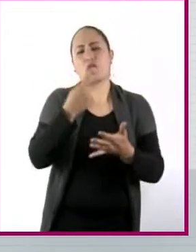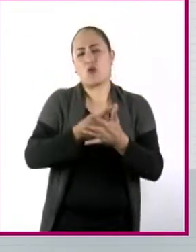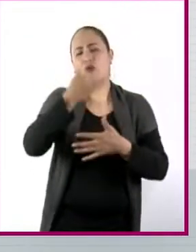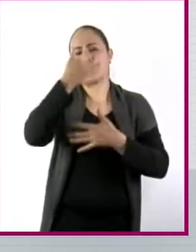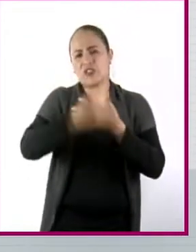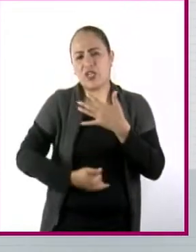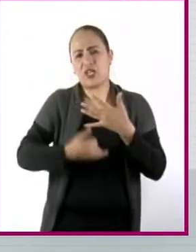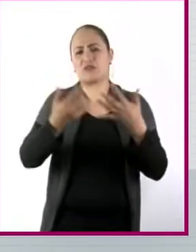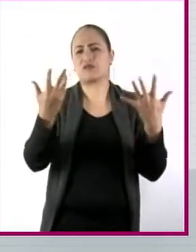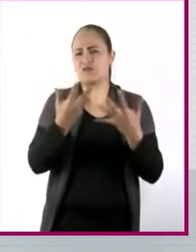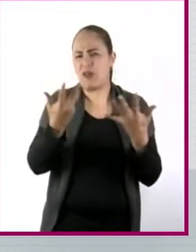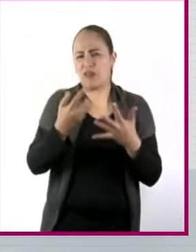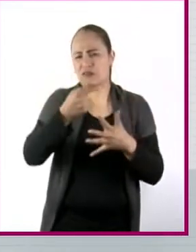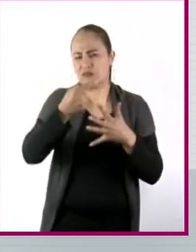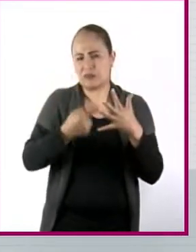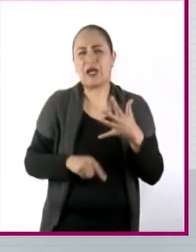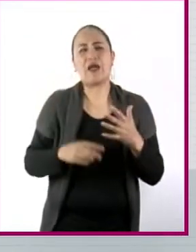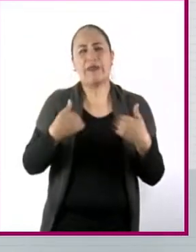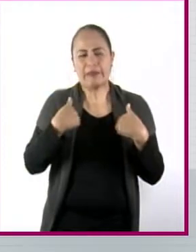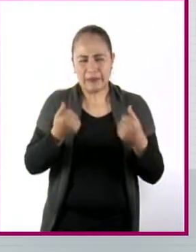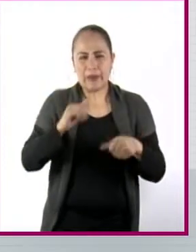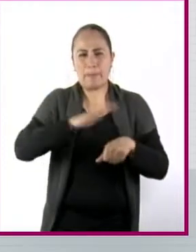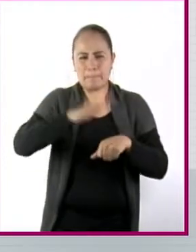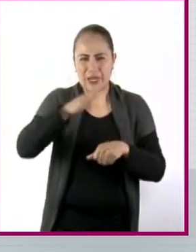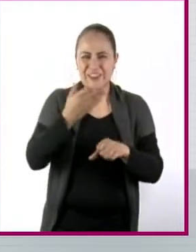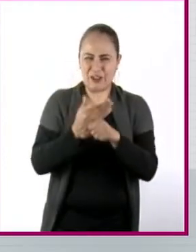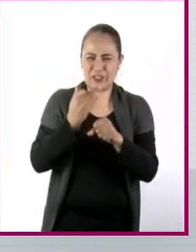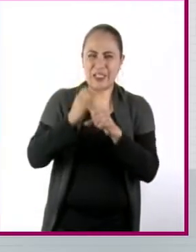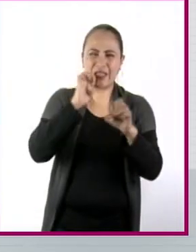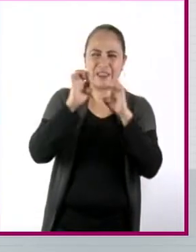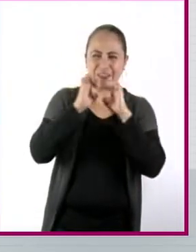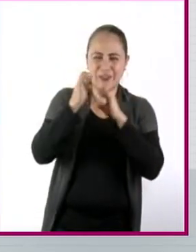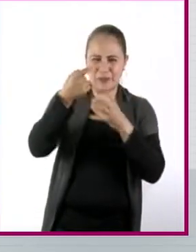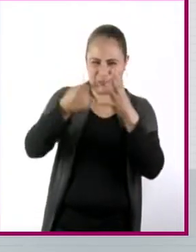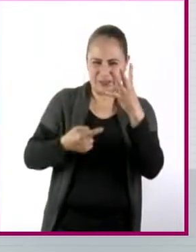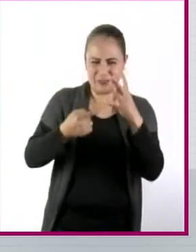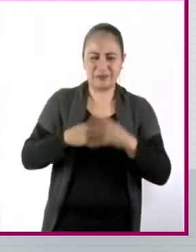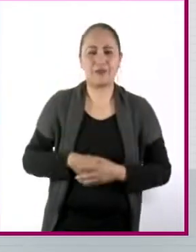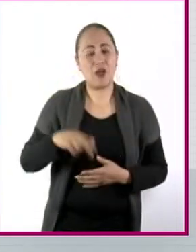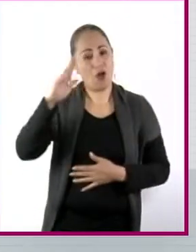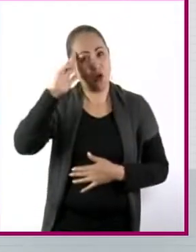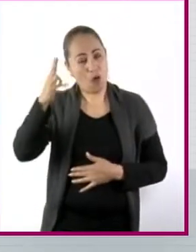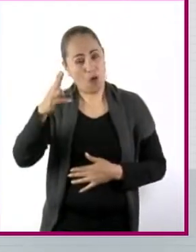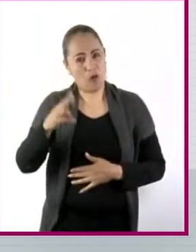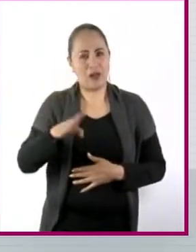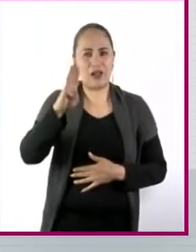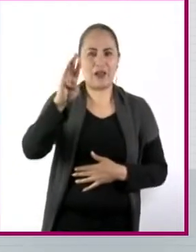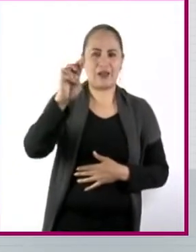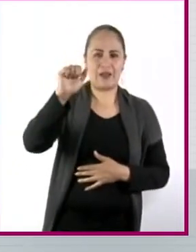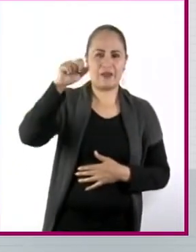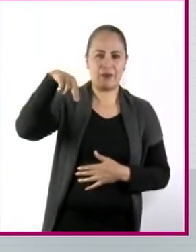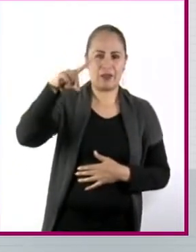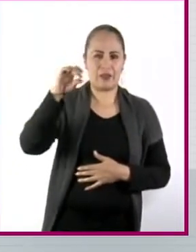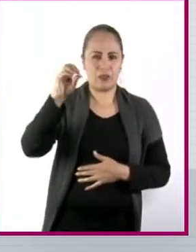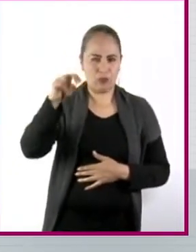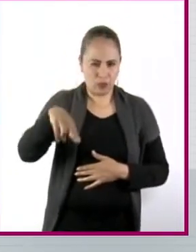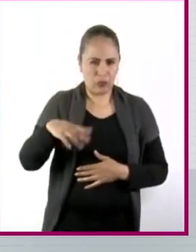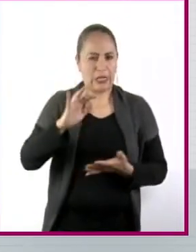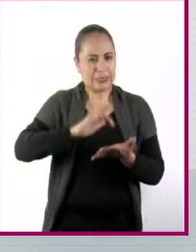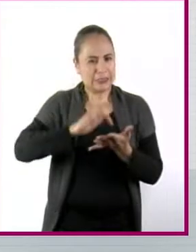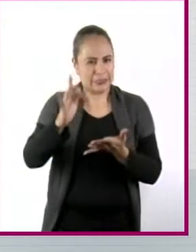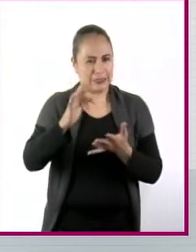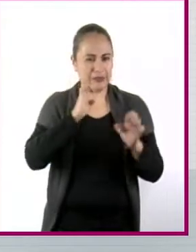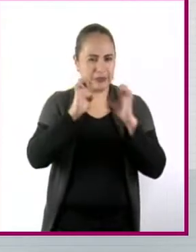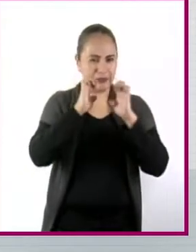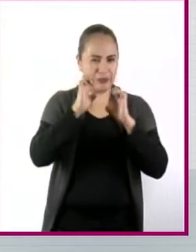Para comprender todo esto, vayamos con la entrevista que tenemos preparada. Hola Brandon, muchas gracias por tu entrevista. ¿En qué